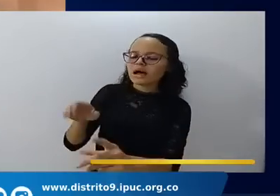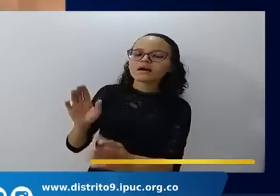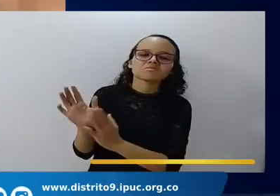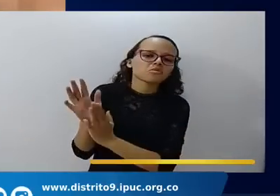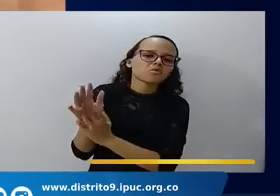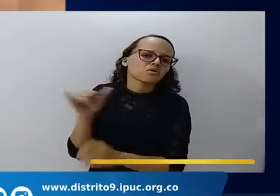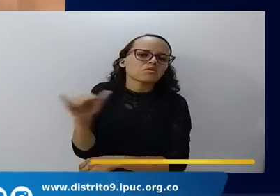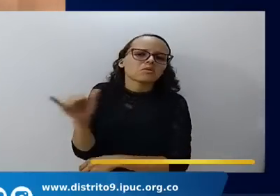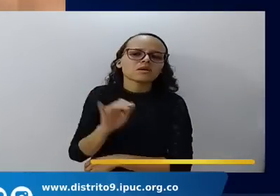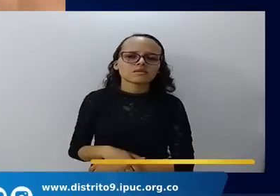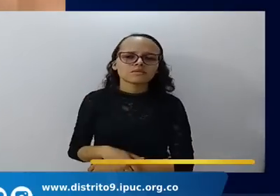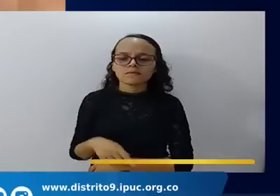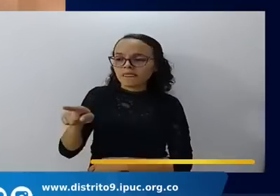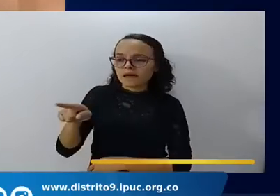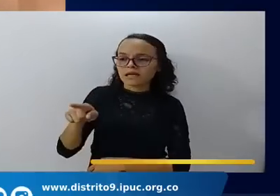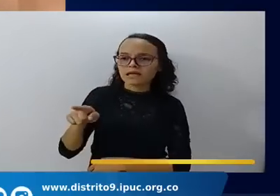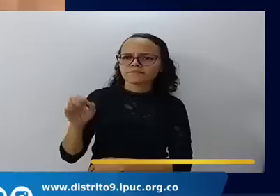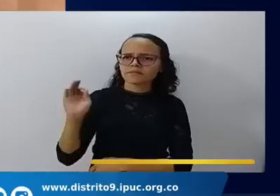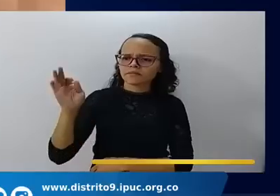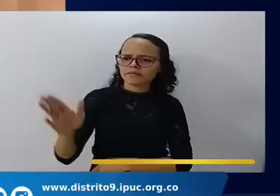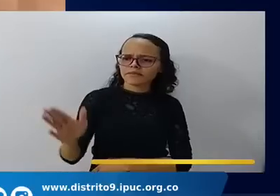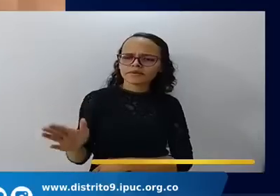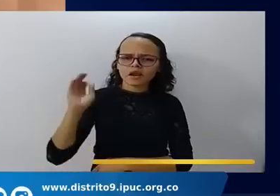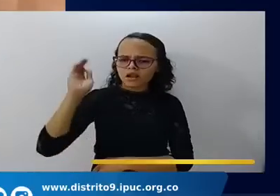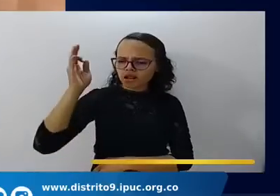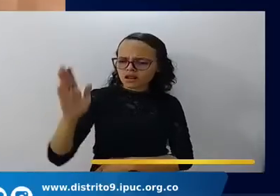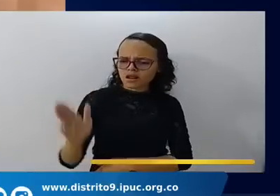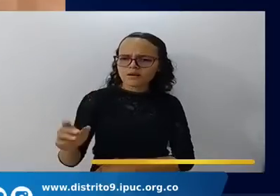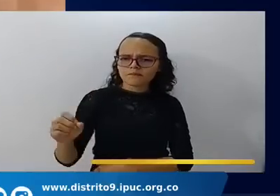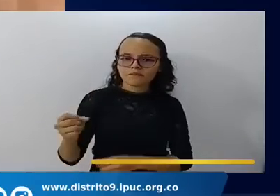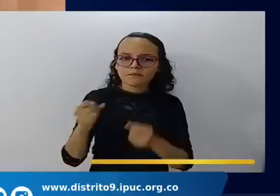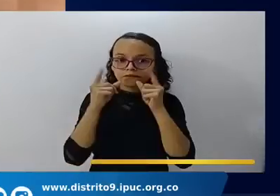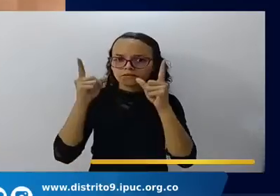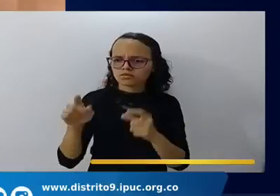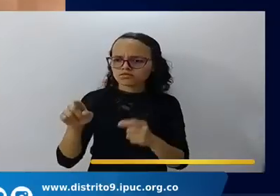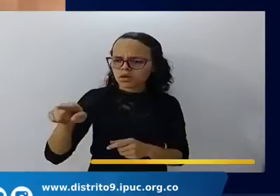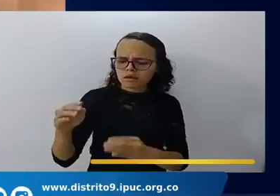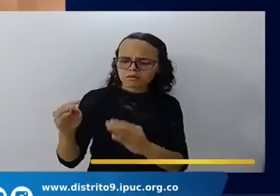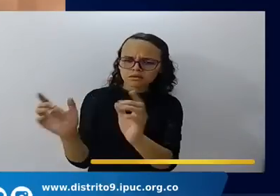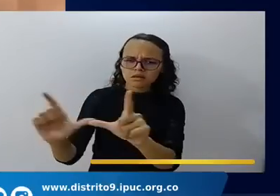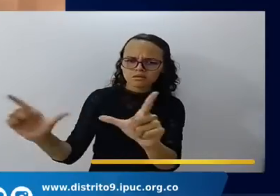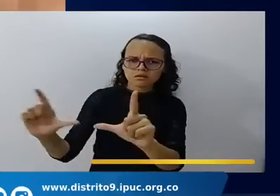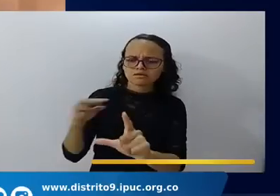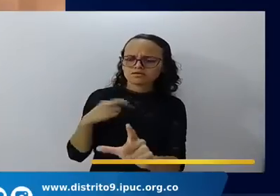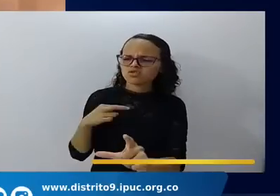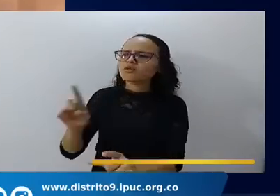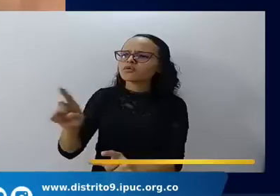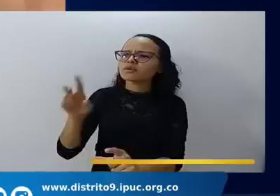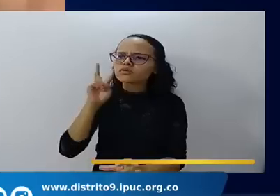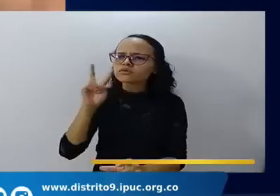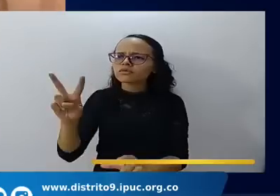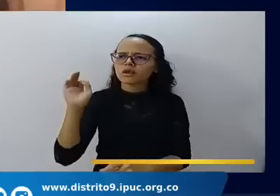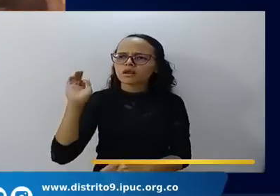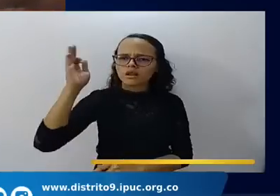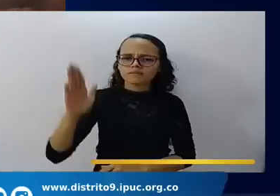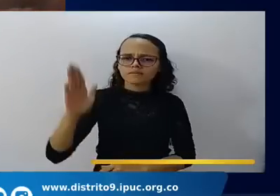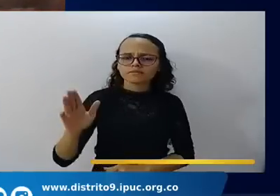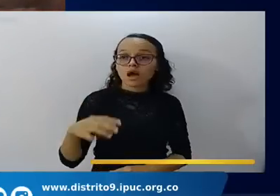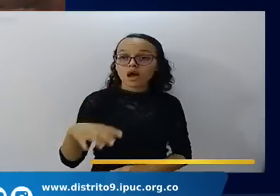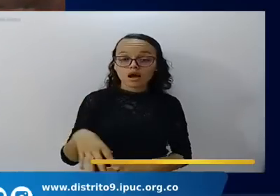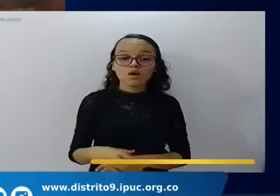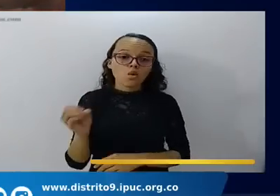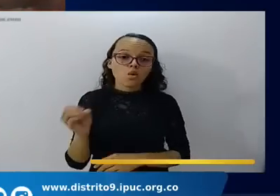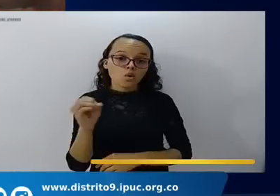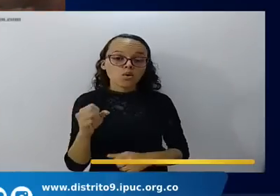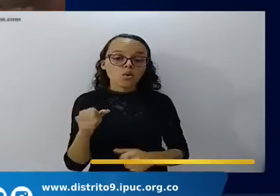el famoso doctor el famoso predicador el conferencista de tama fama y detalla internacional el apóstol